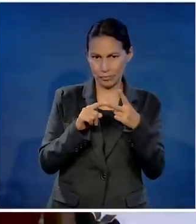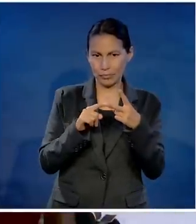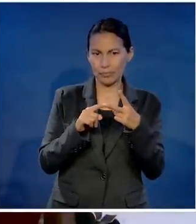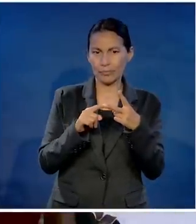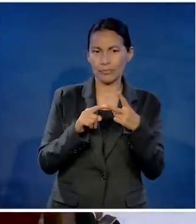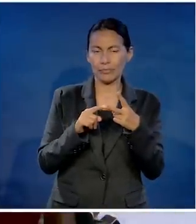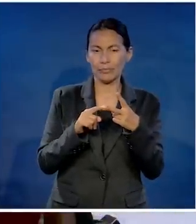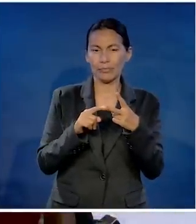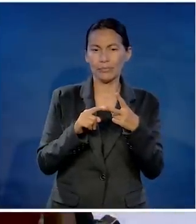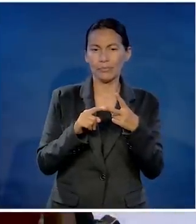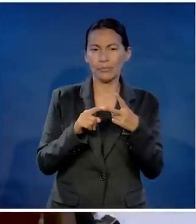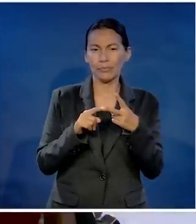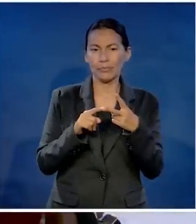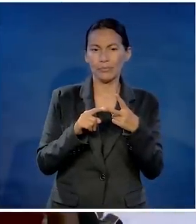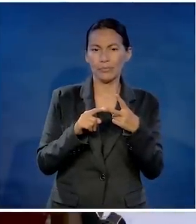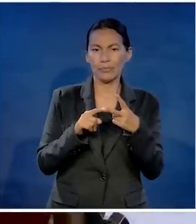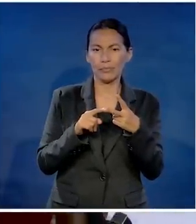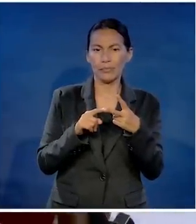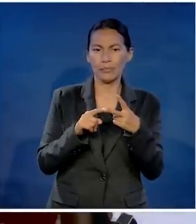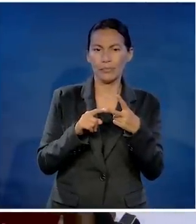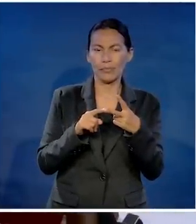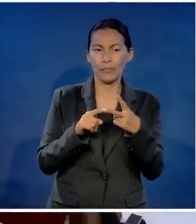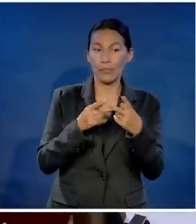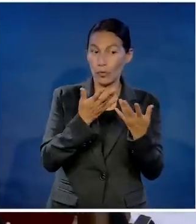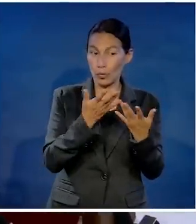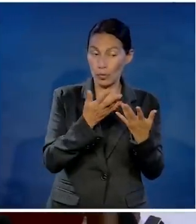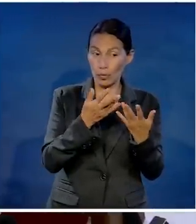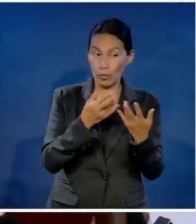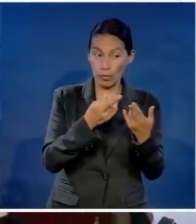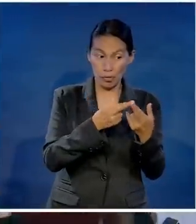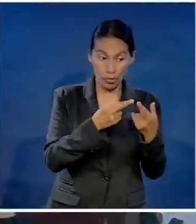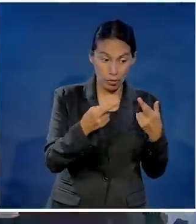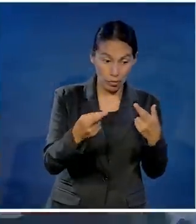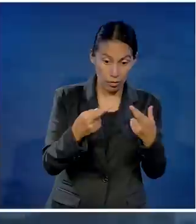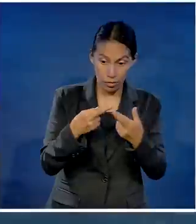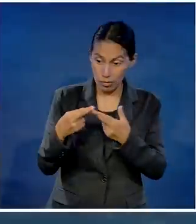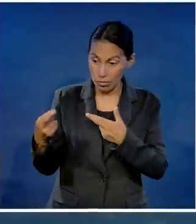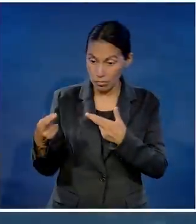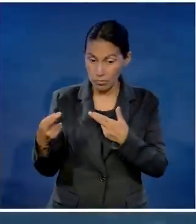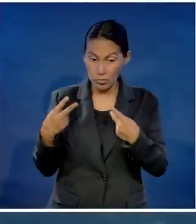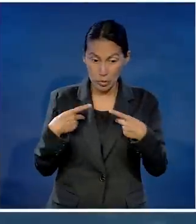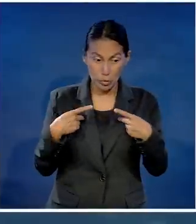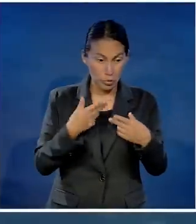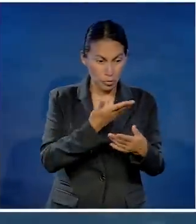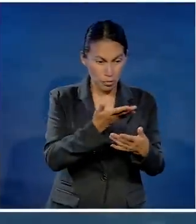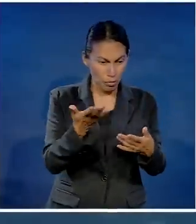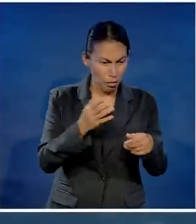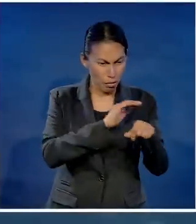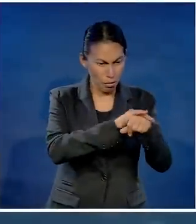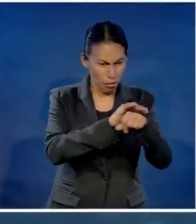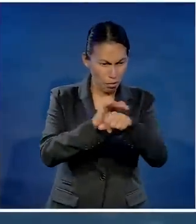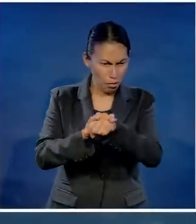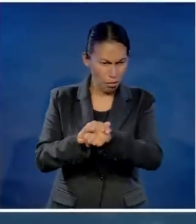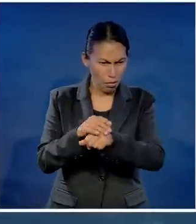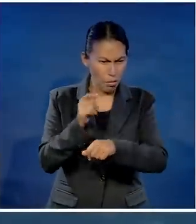El principio 2 es este. Sea confiable en sus relaciones.